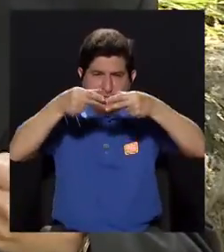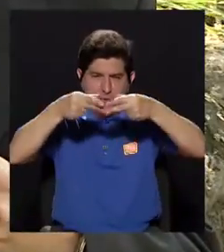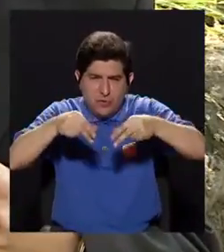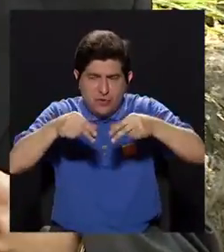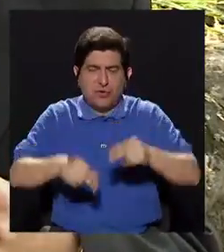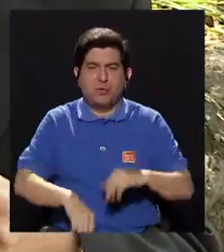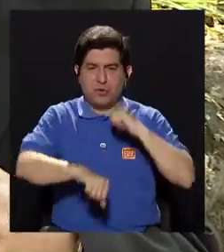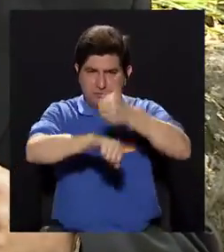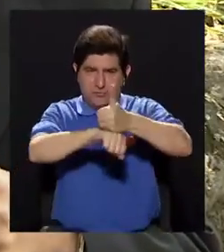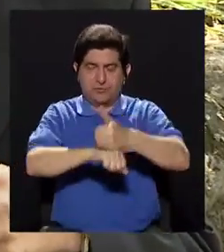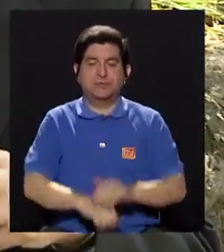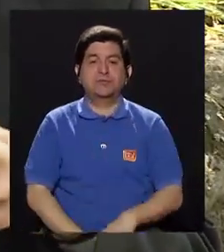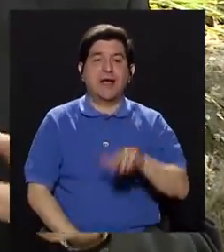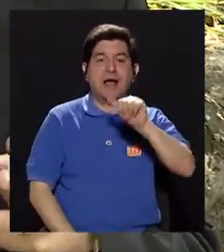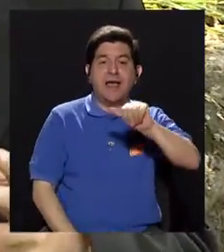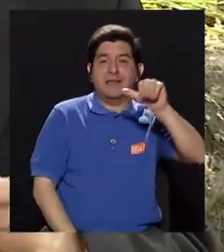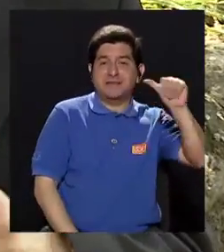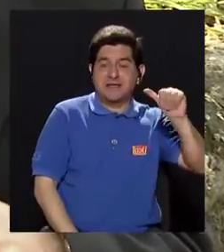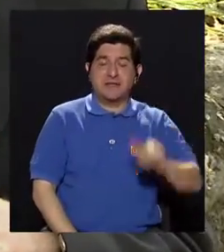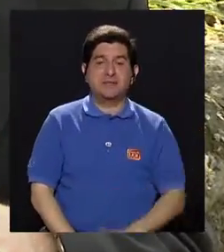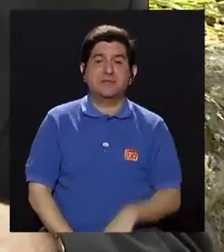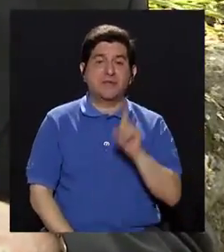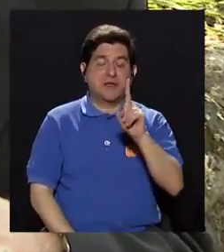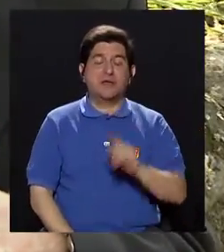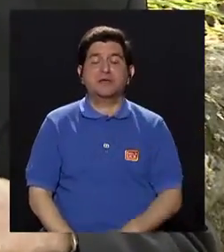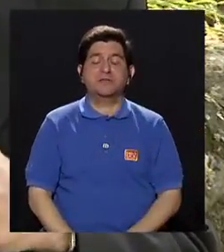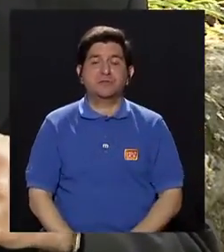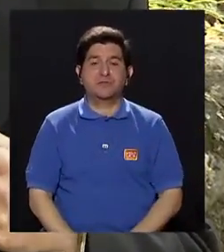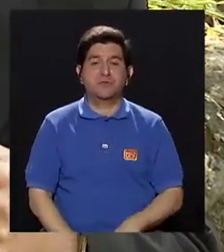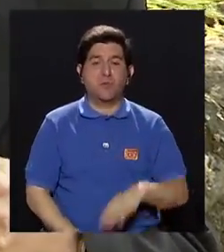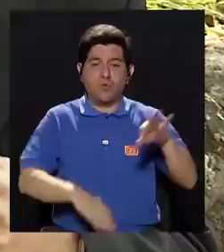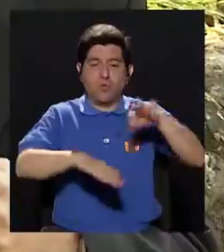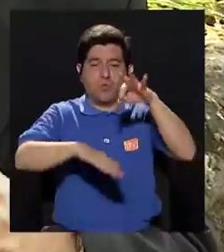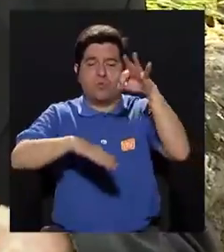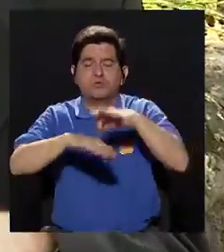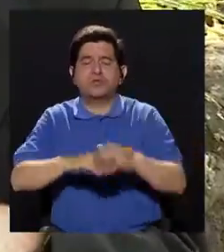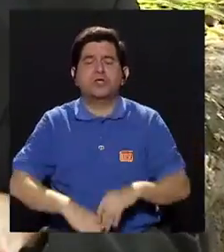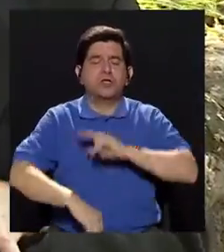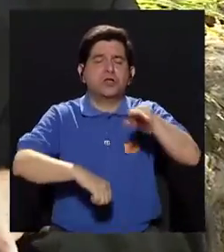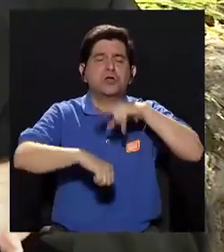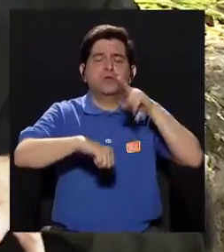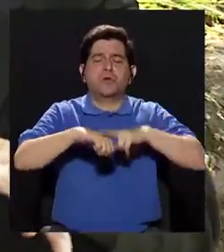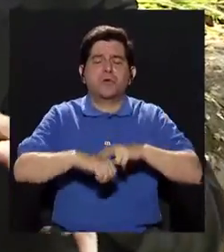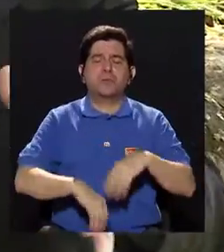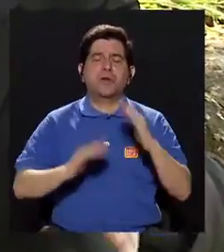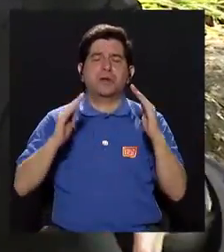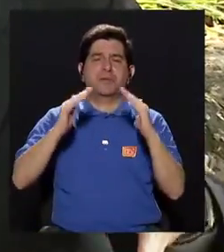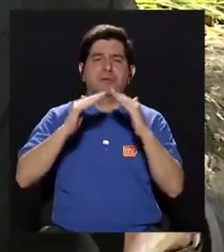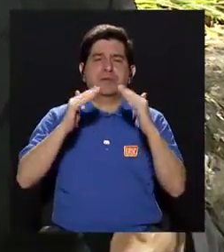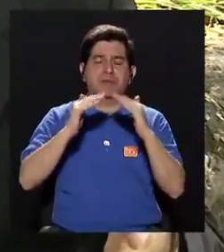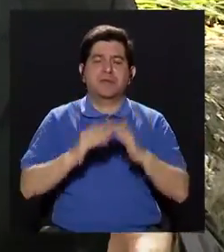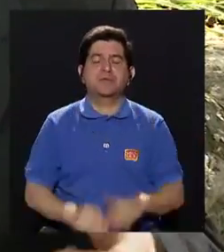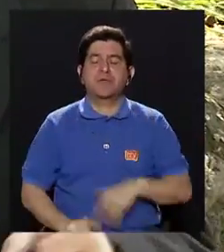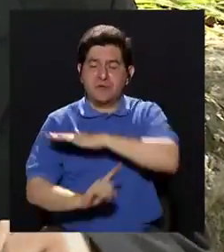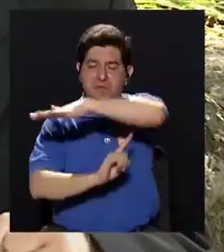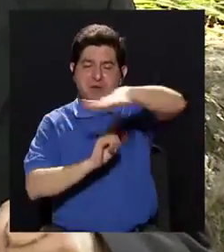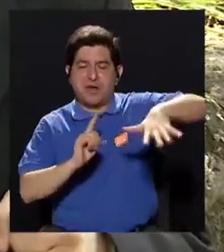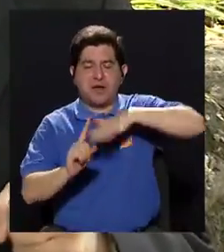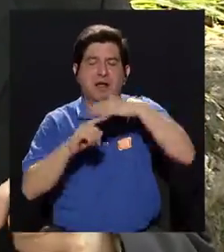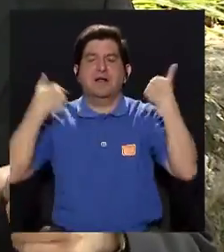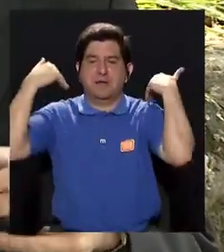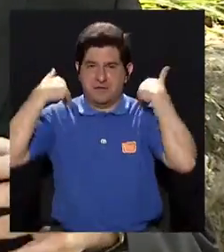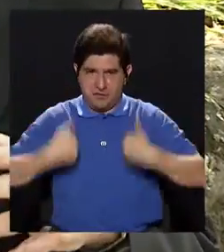lado, Aedes aegypti es un mosquito sinantrópico, esto quiere decir que está acostumbrado a vivir alrededor de donde los seres humanos están.